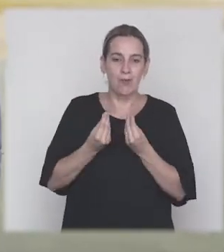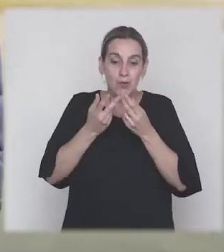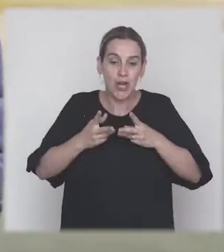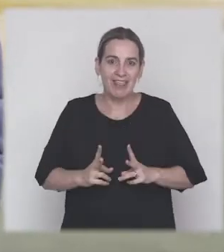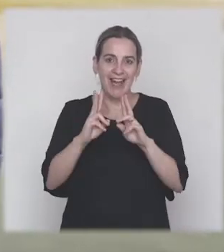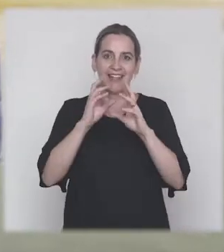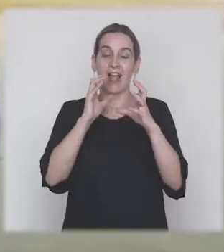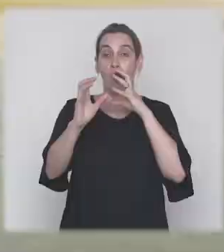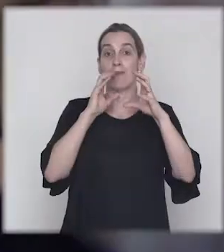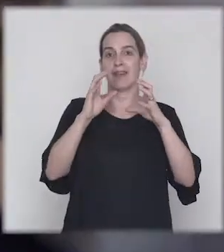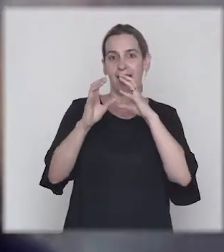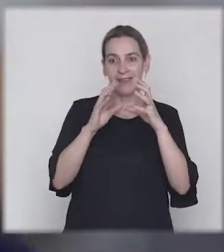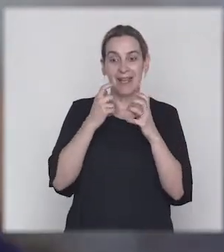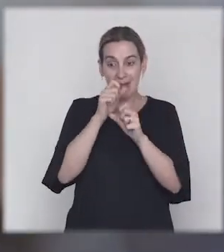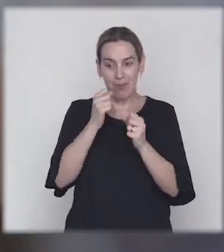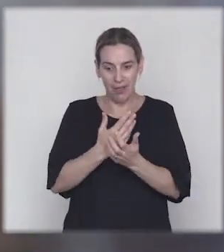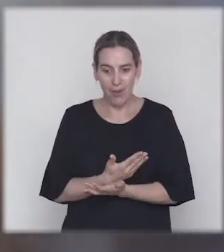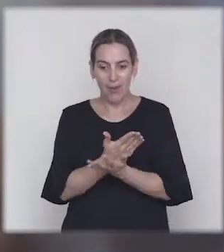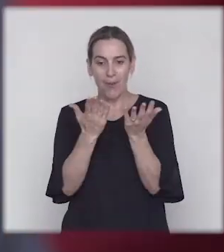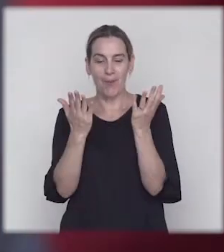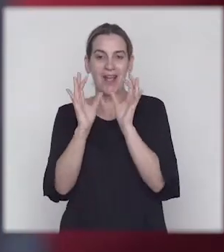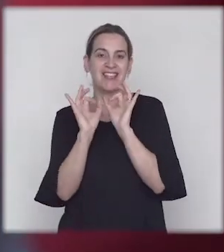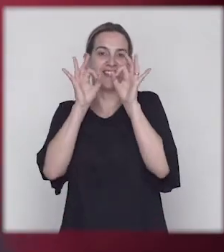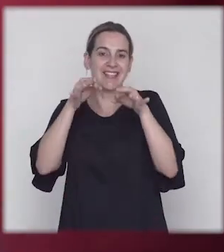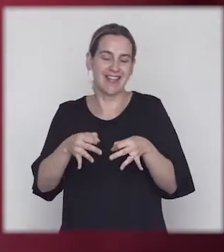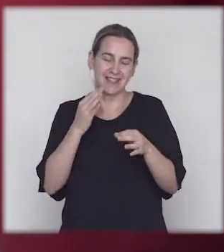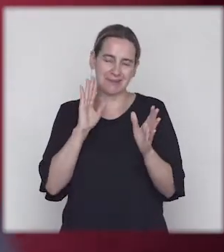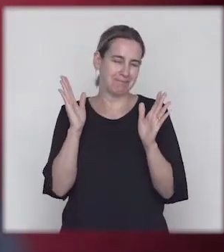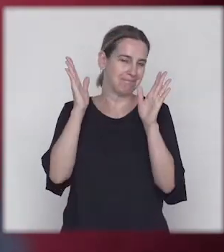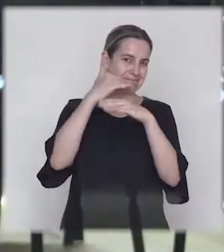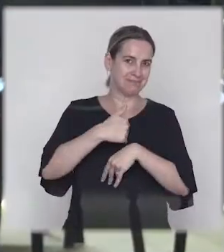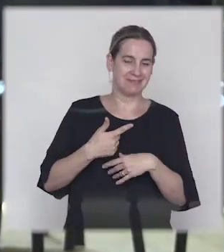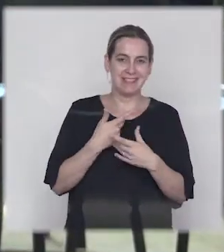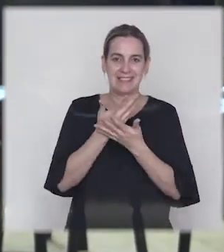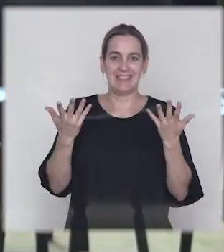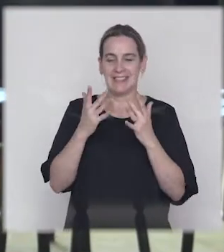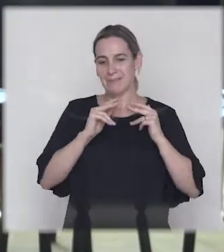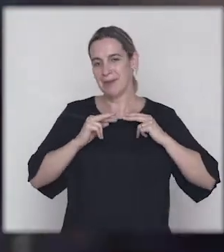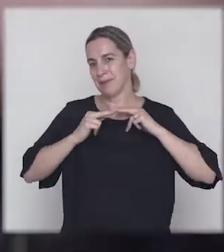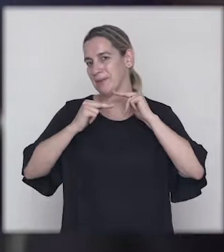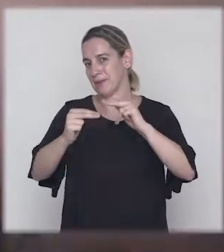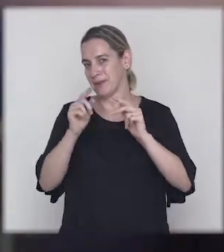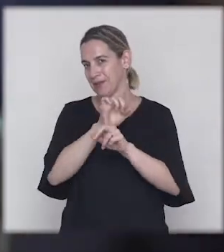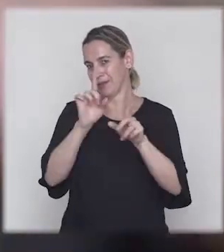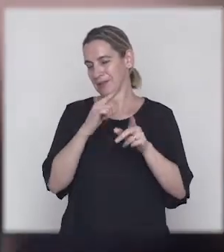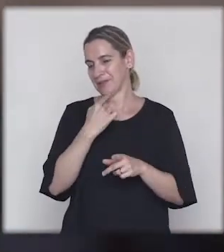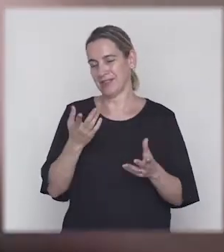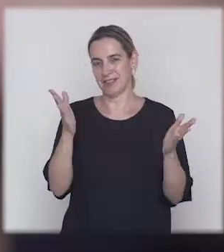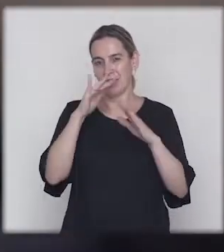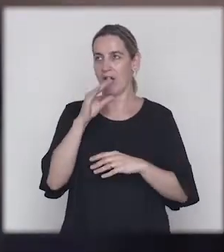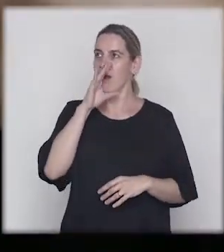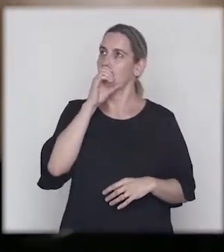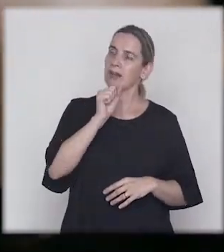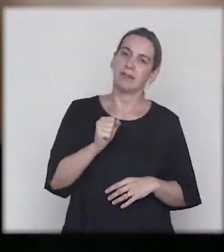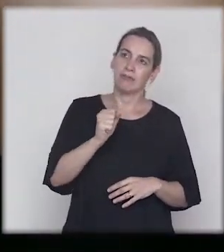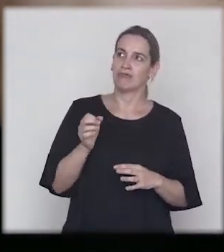estrategias comunicativas. Que te permitan como que llegar, porque si no, capaz que un formato más tradicional o los